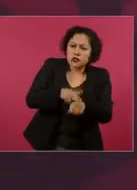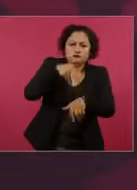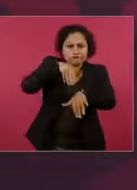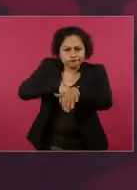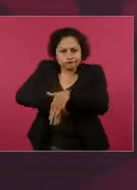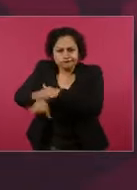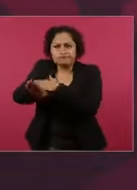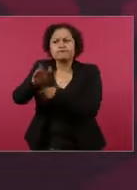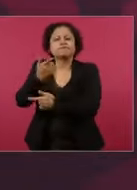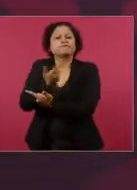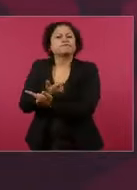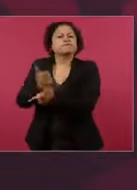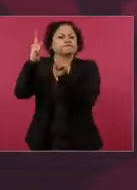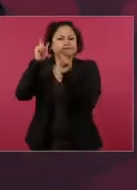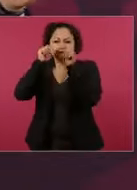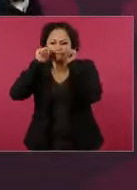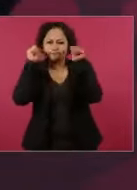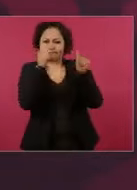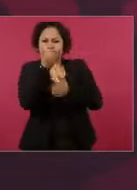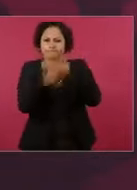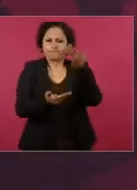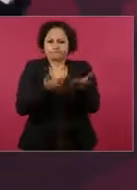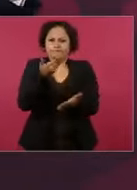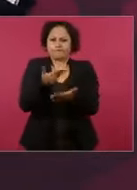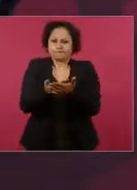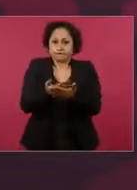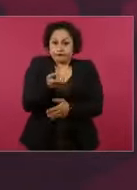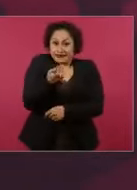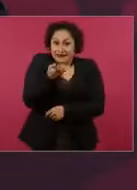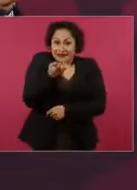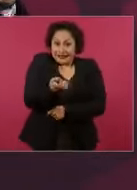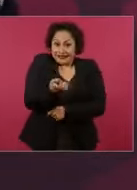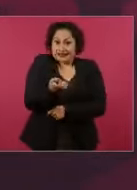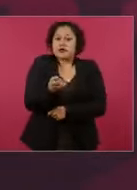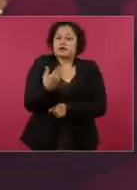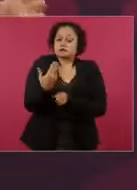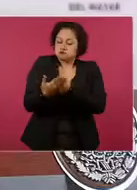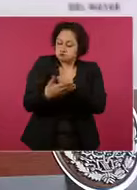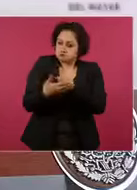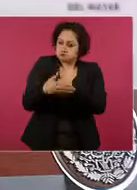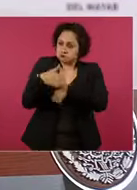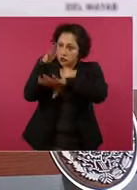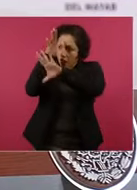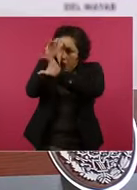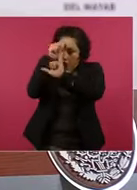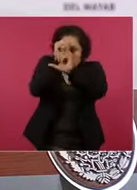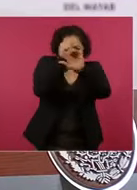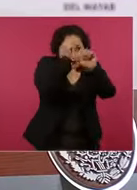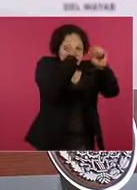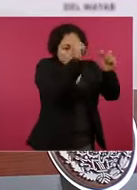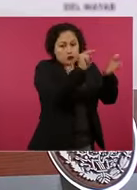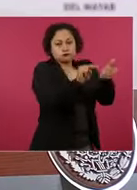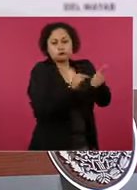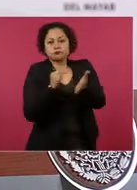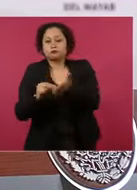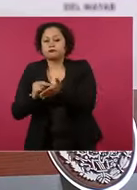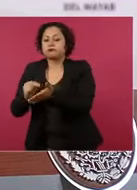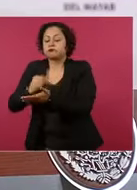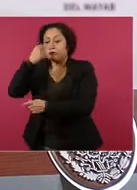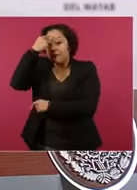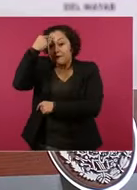buscando hacia adelante la integración de todo el sector salud.